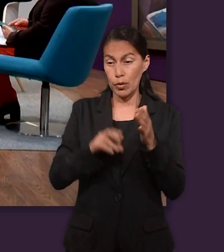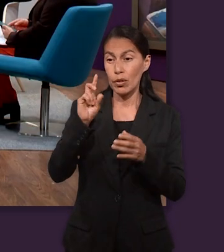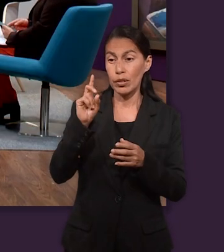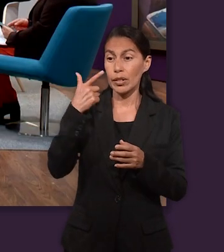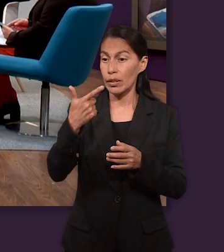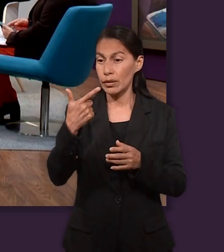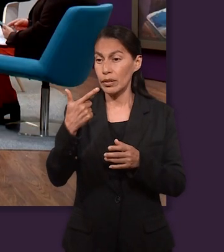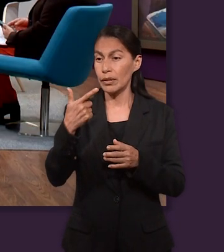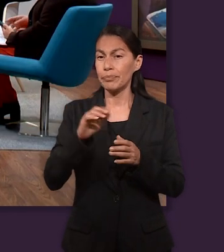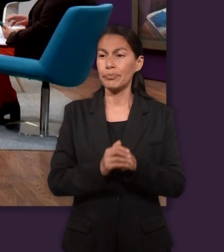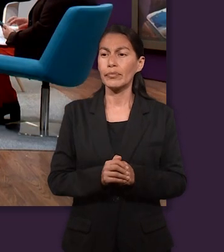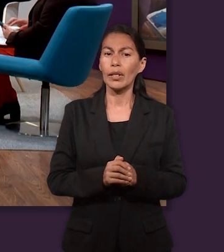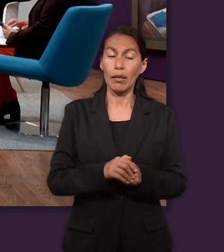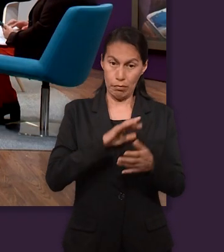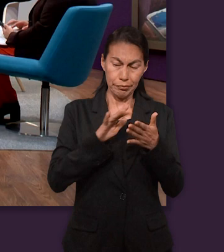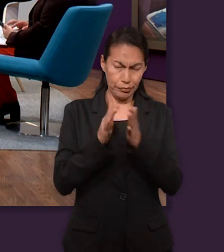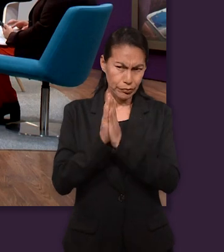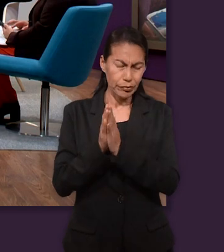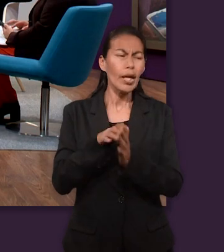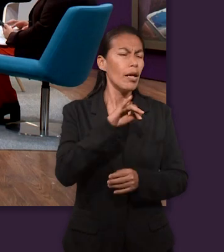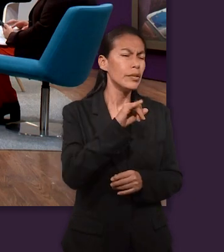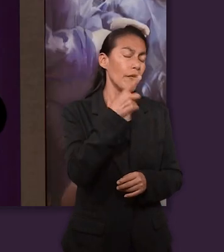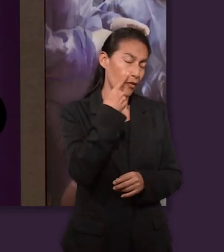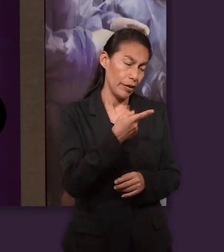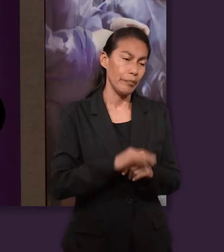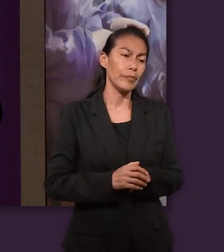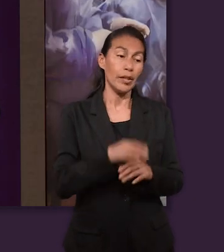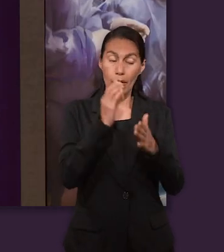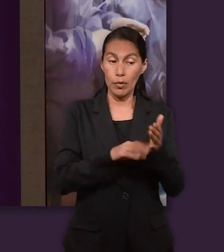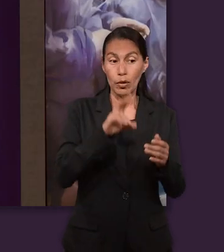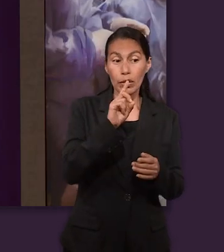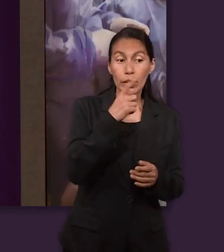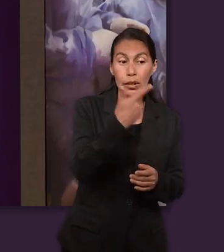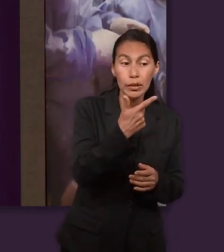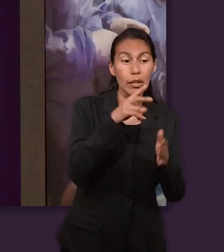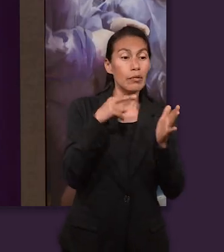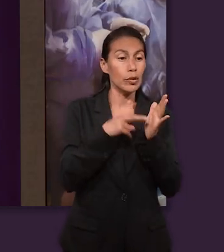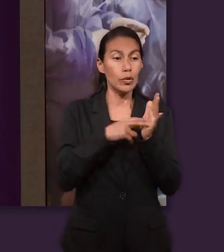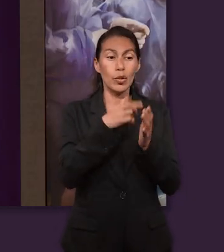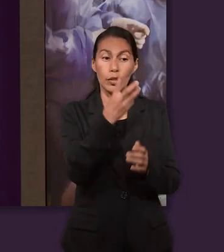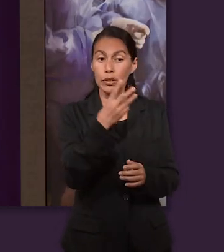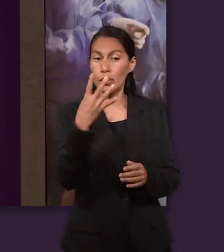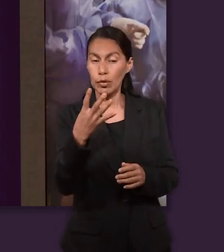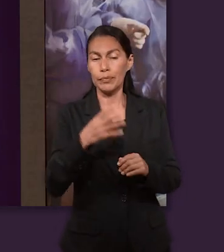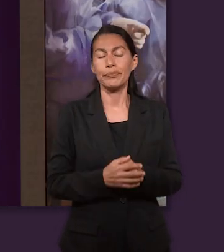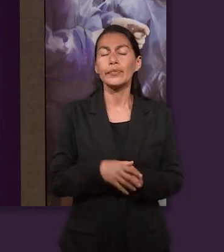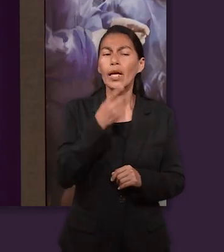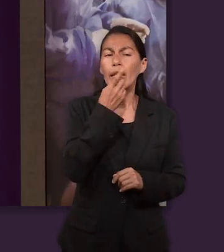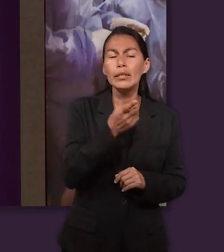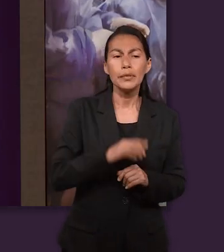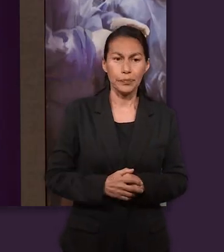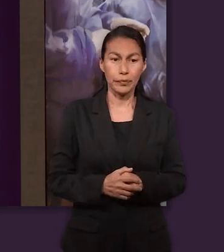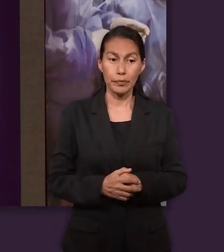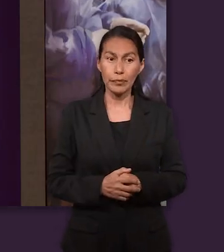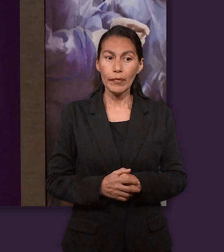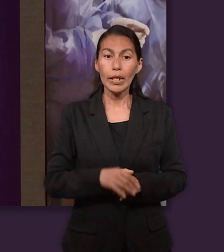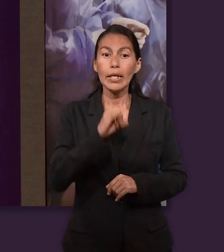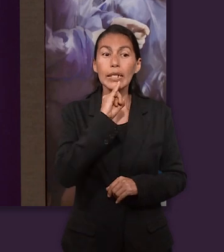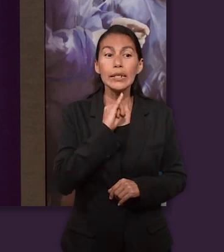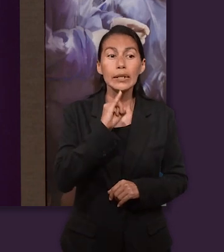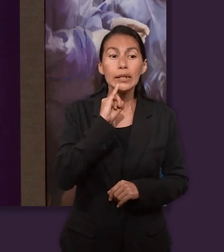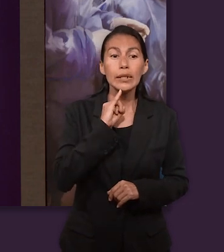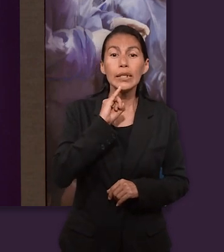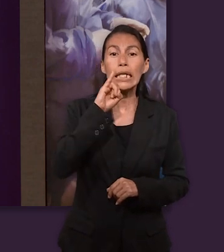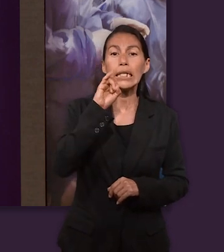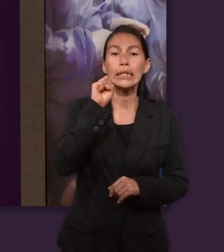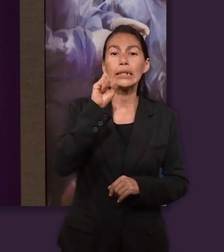Claro que sí. A leer. ¿Tú ibas a leer algo del capítulo 37? Sí, fíjate que el capítulo 37, el verso 4, 3 y